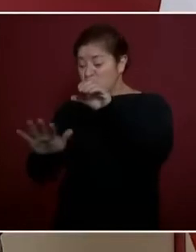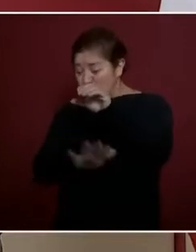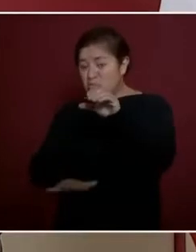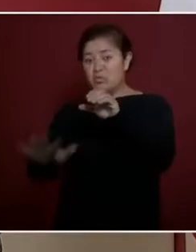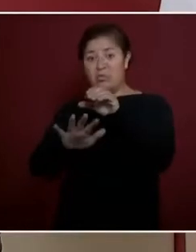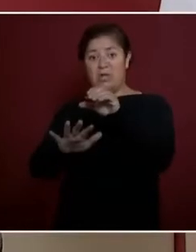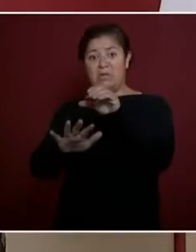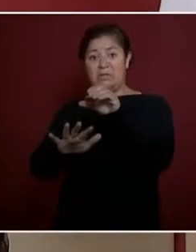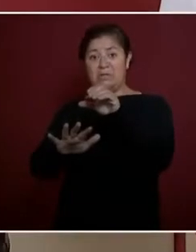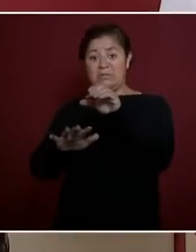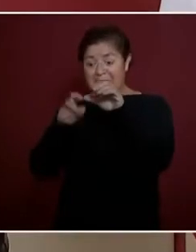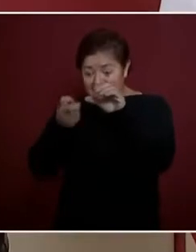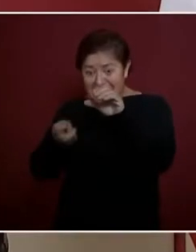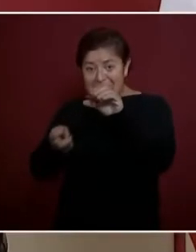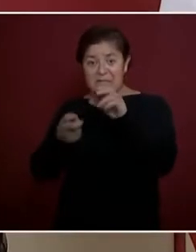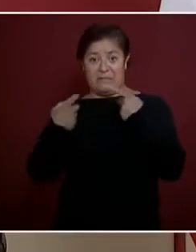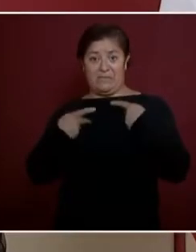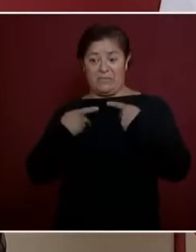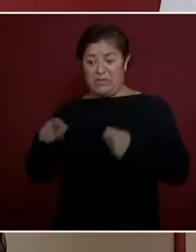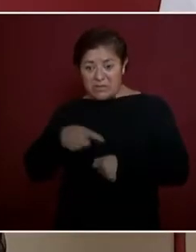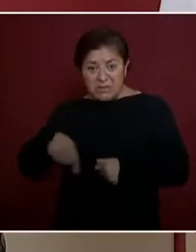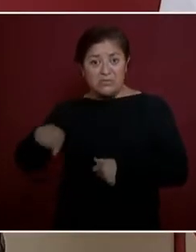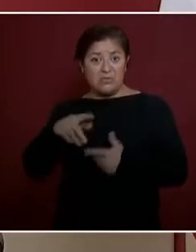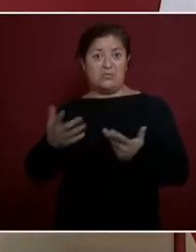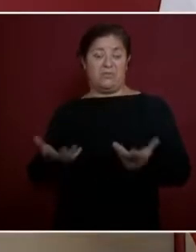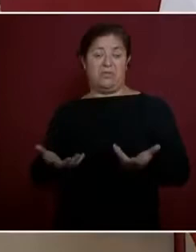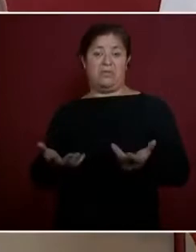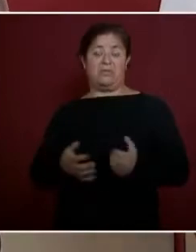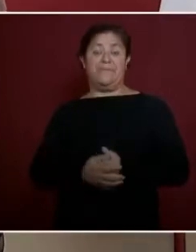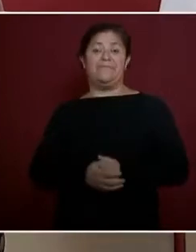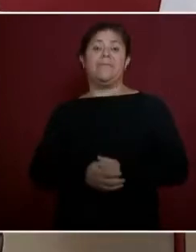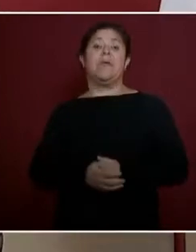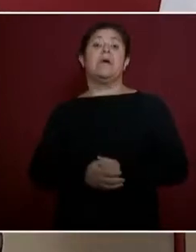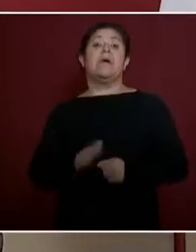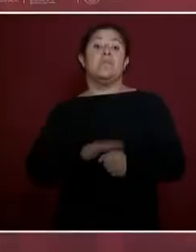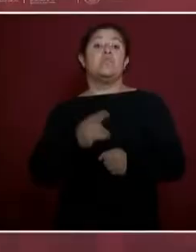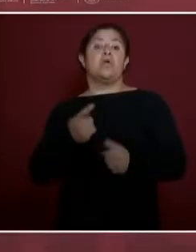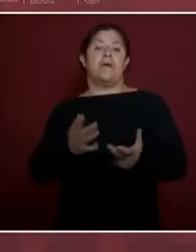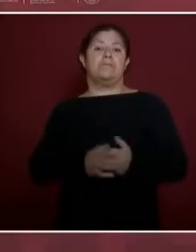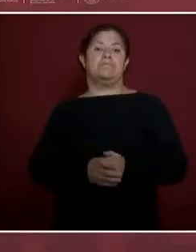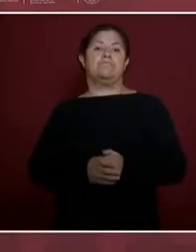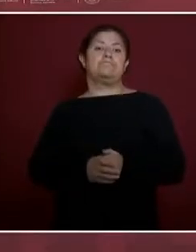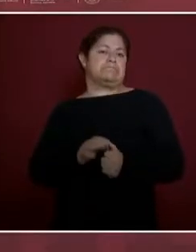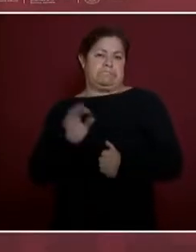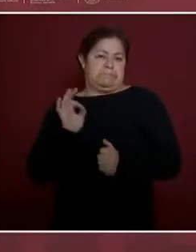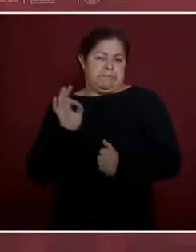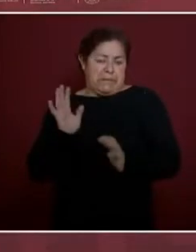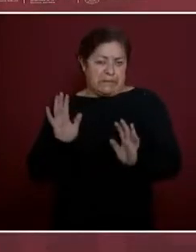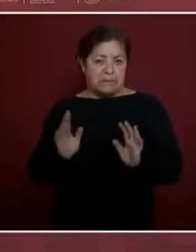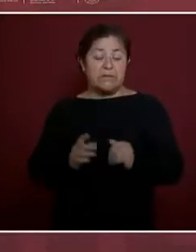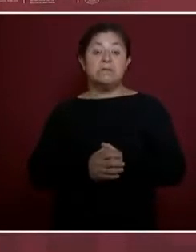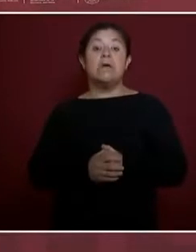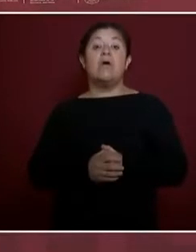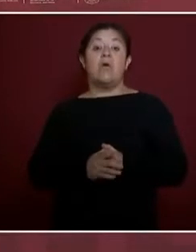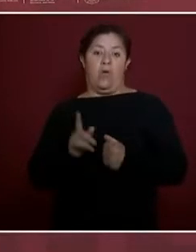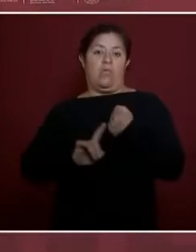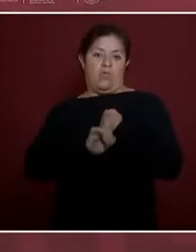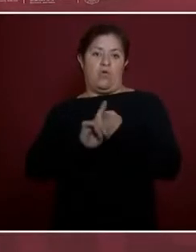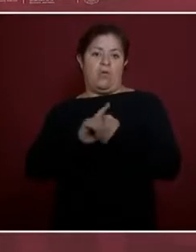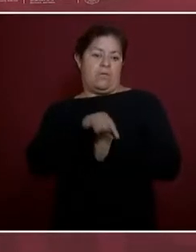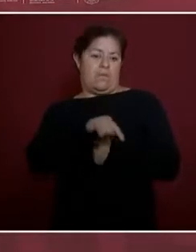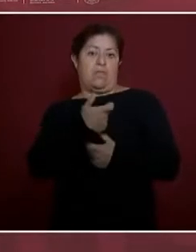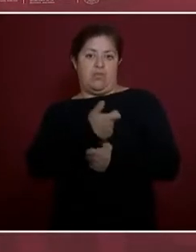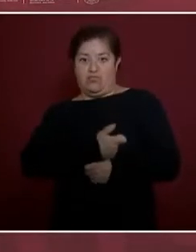Porque si hay un problema como esta inflación